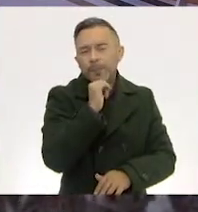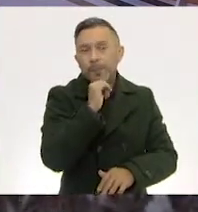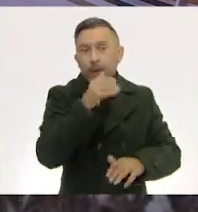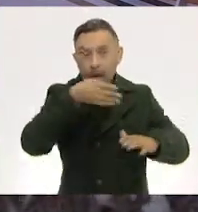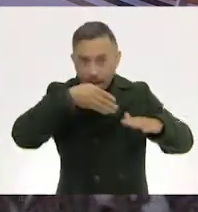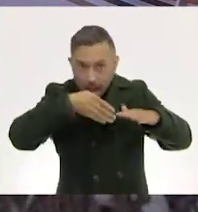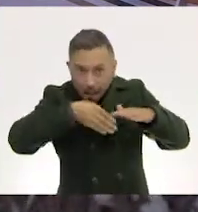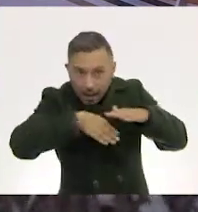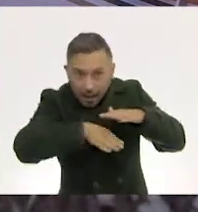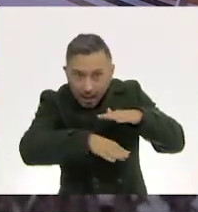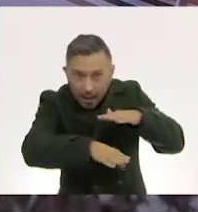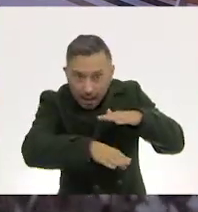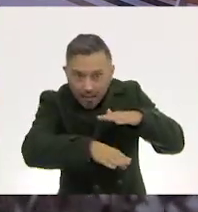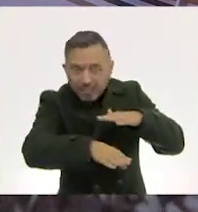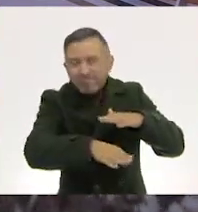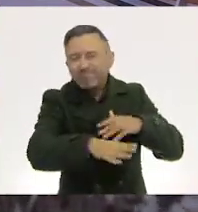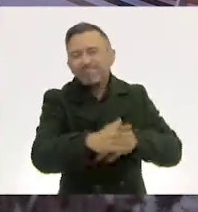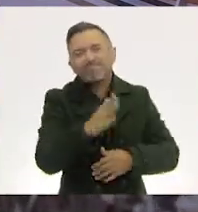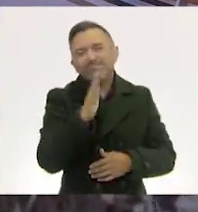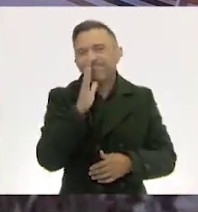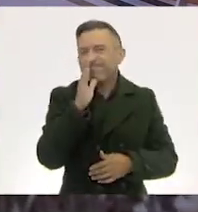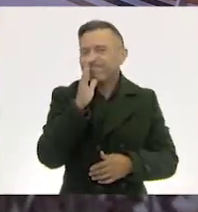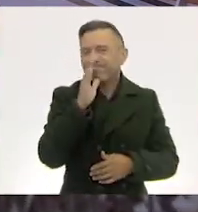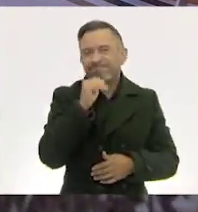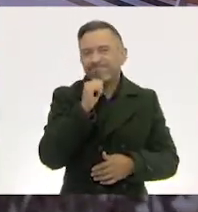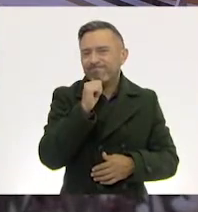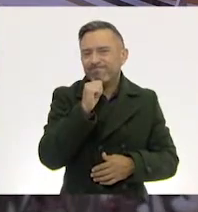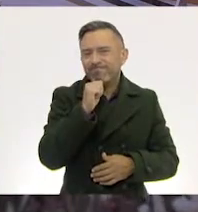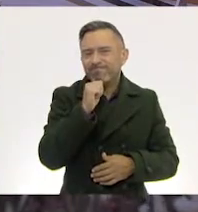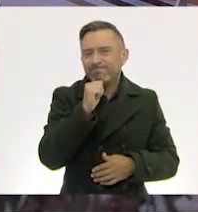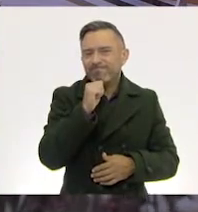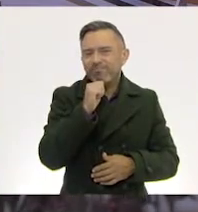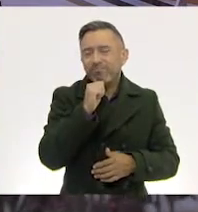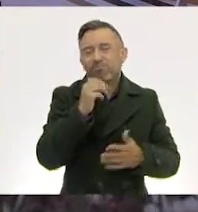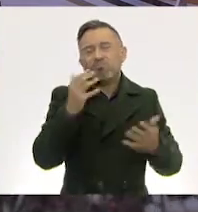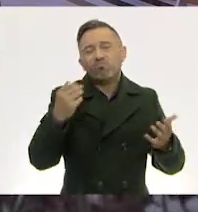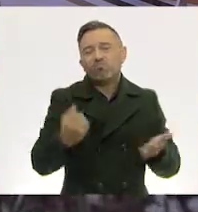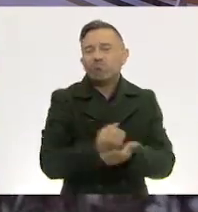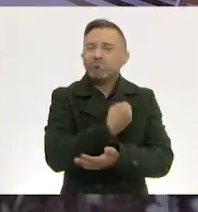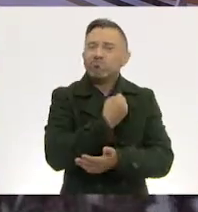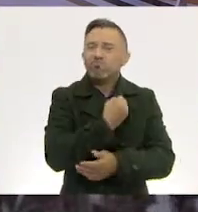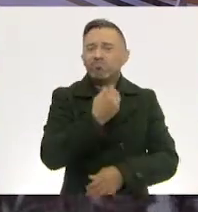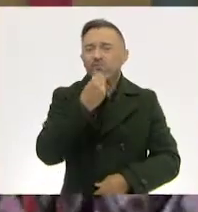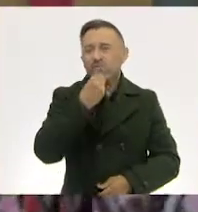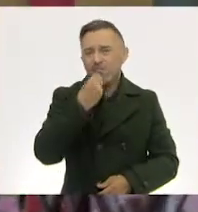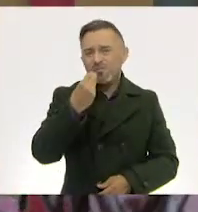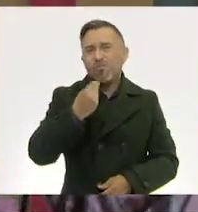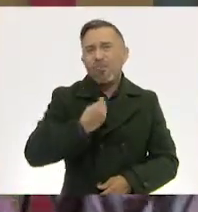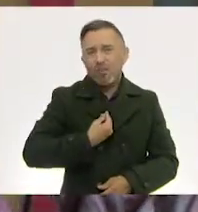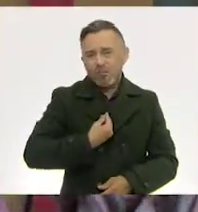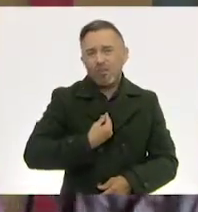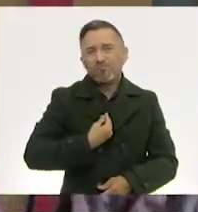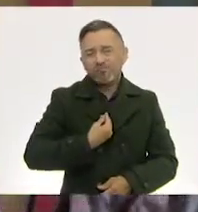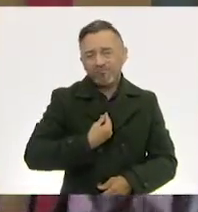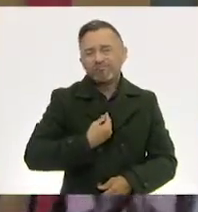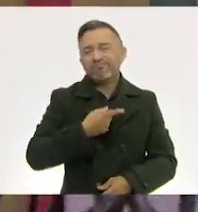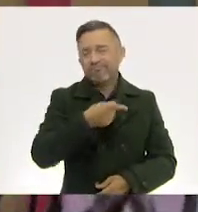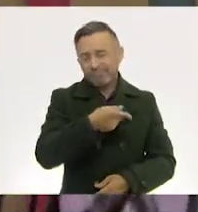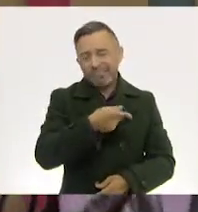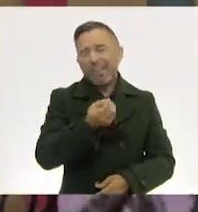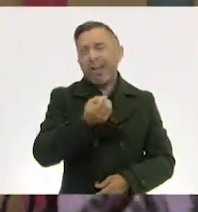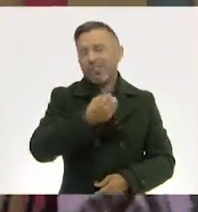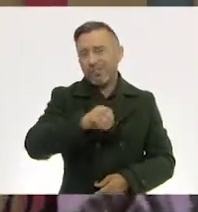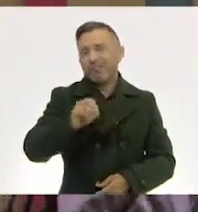debajo No podemos pasar Ni modo Lo tendremos que